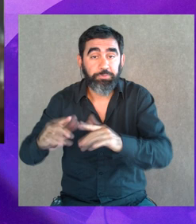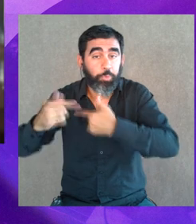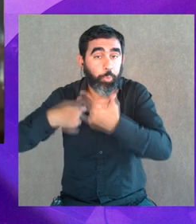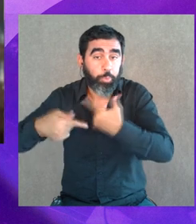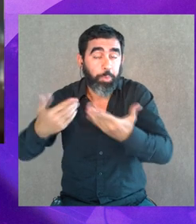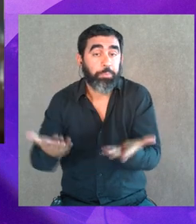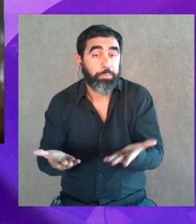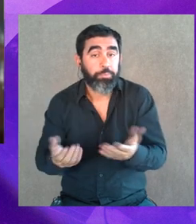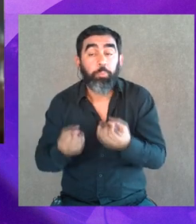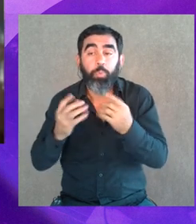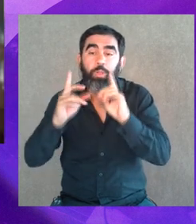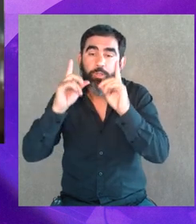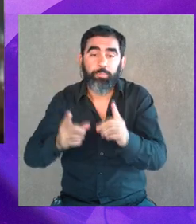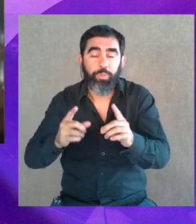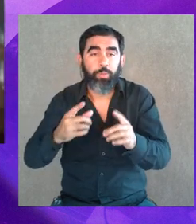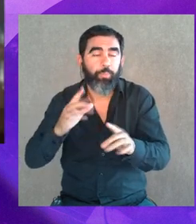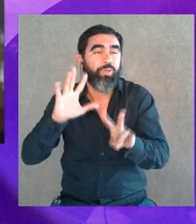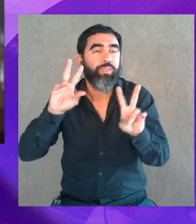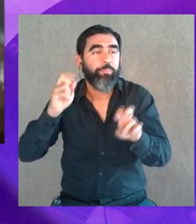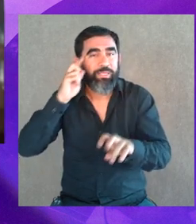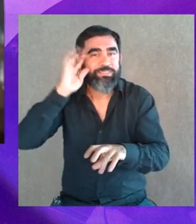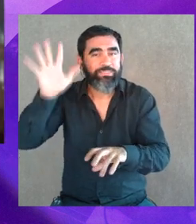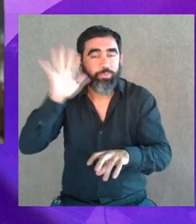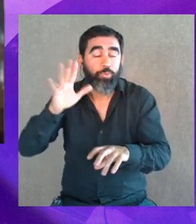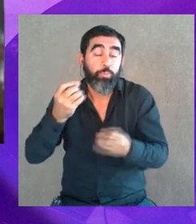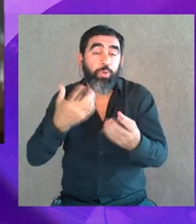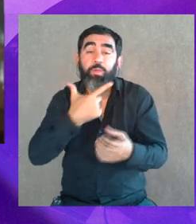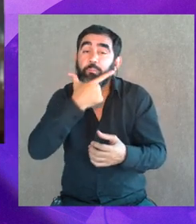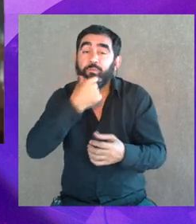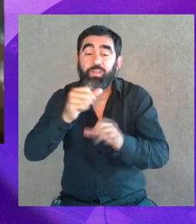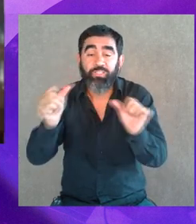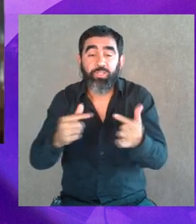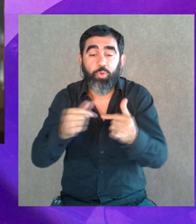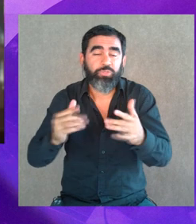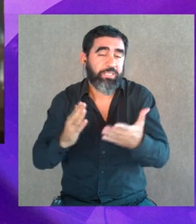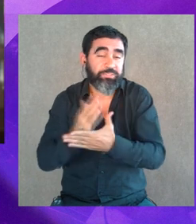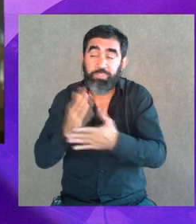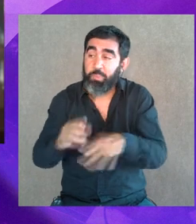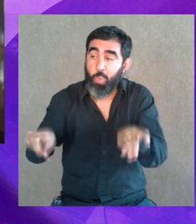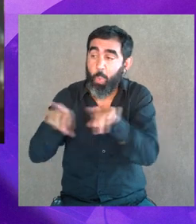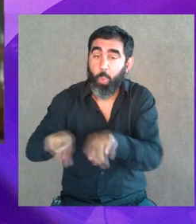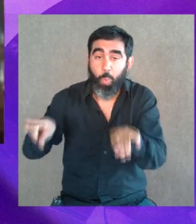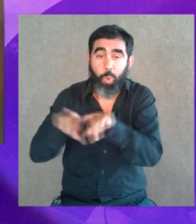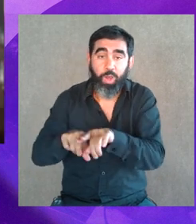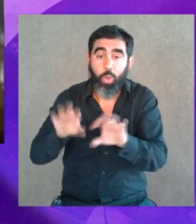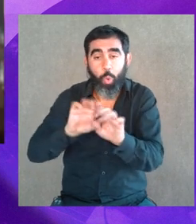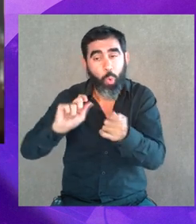haciéndolas así, porque además eso también es un mecanismo psicológico, resulta mucho más fácil hacer las cosas como las hice siempre, que